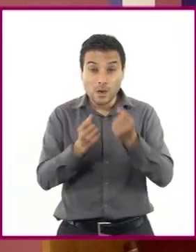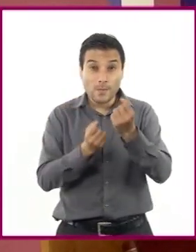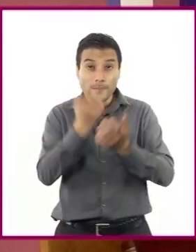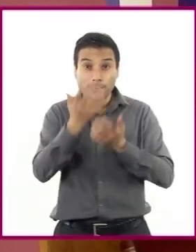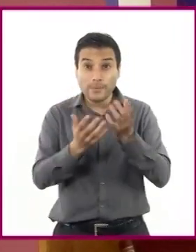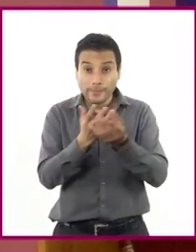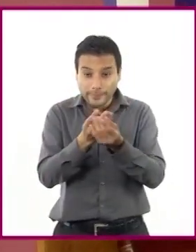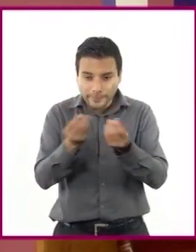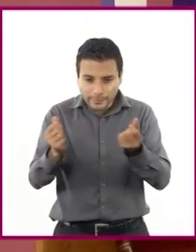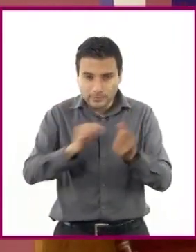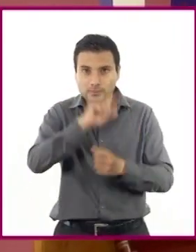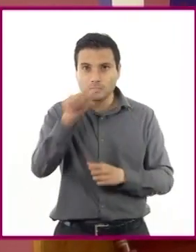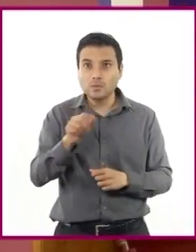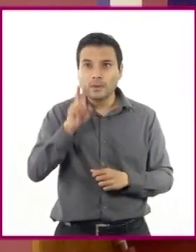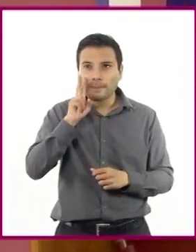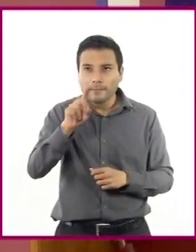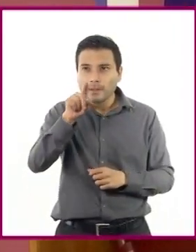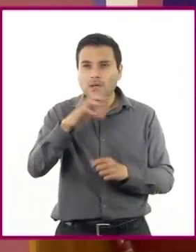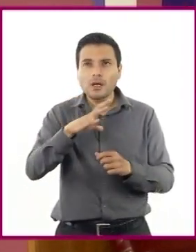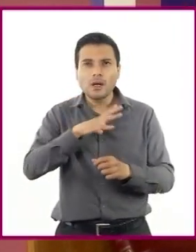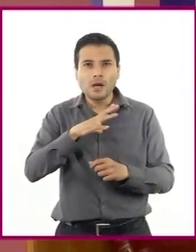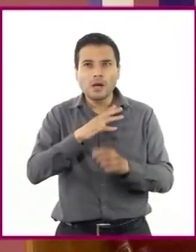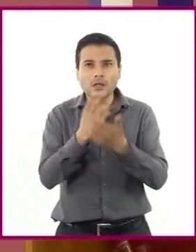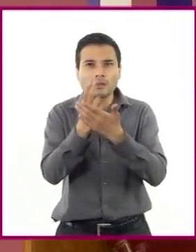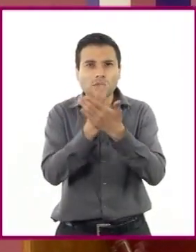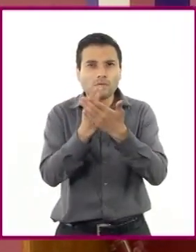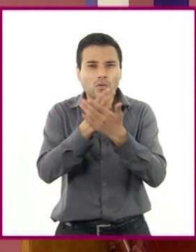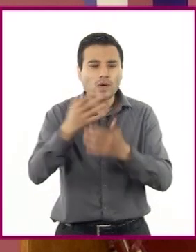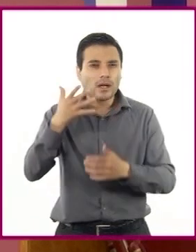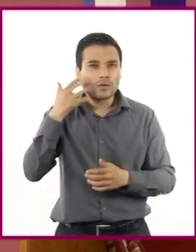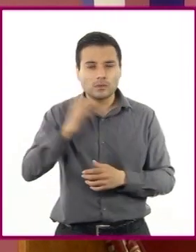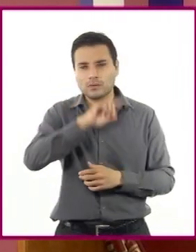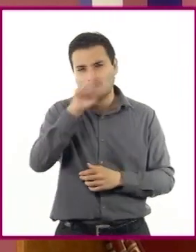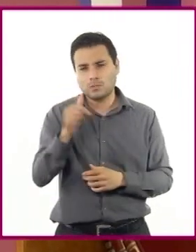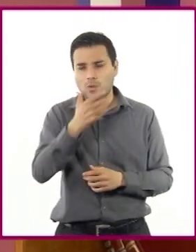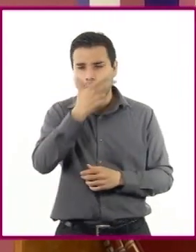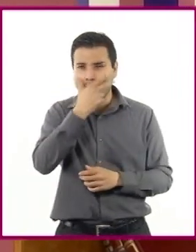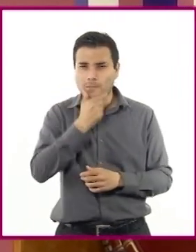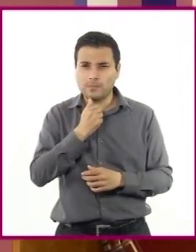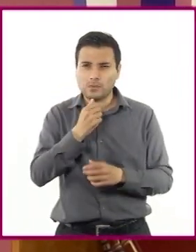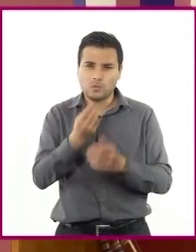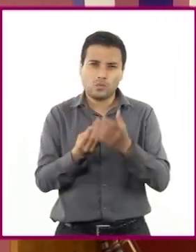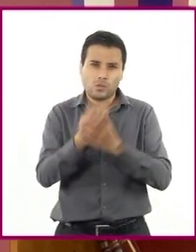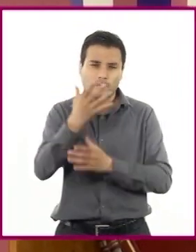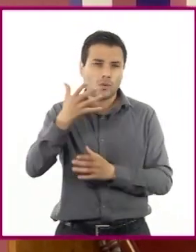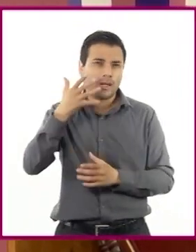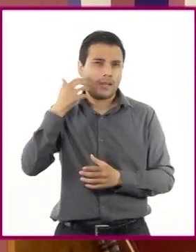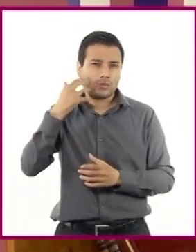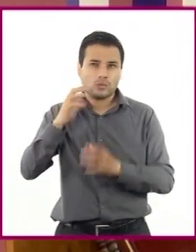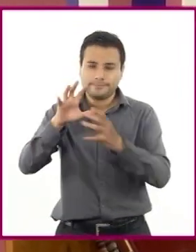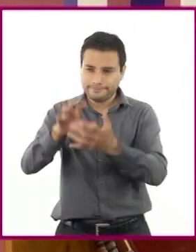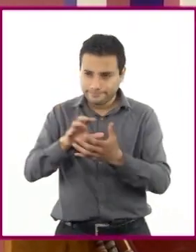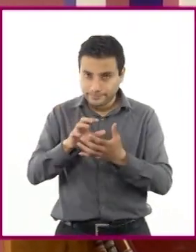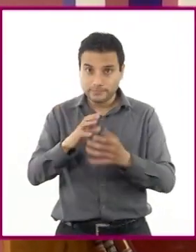silueta del gato. Pasan los días y el señor consigue otro gato con un parche blanco en el pecho.